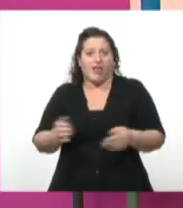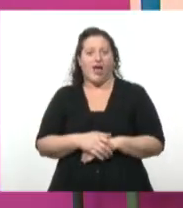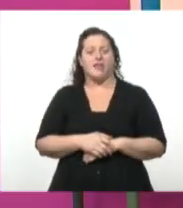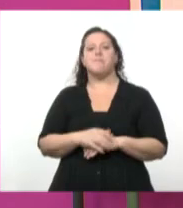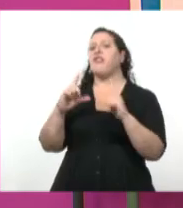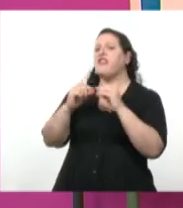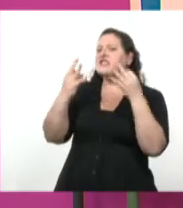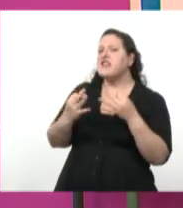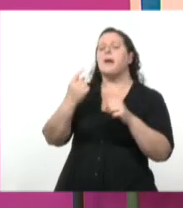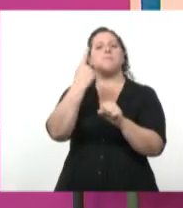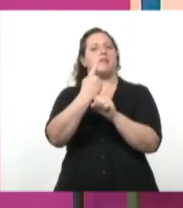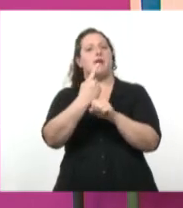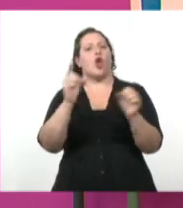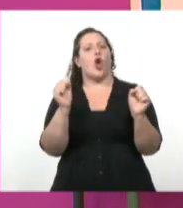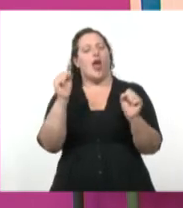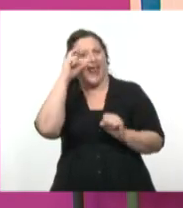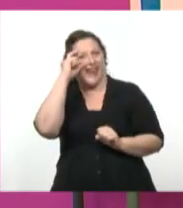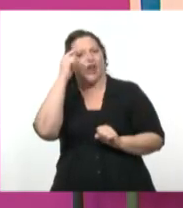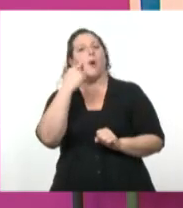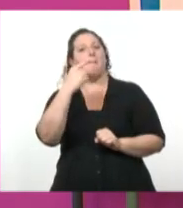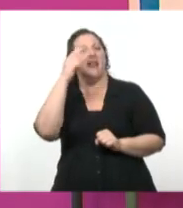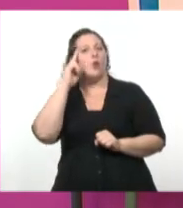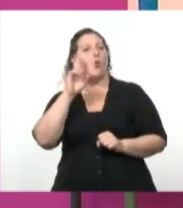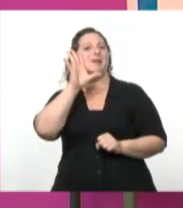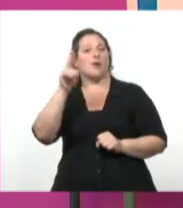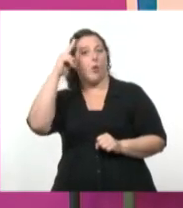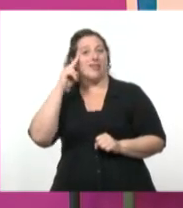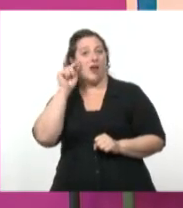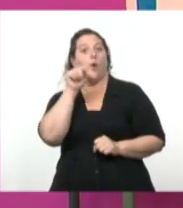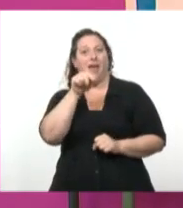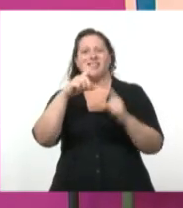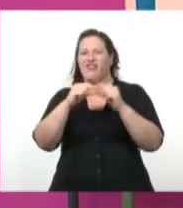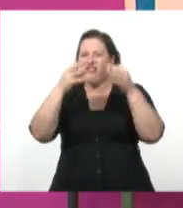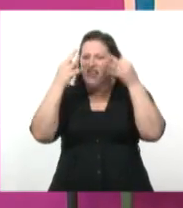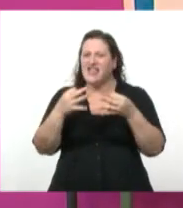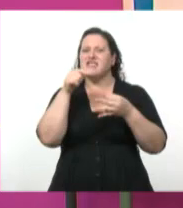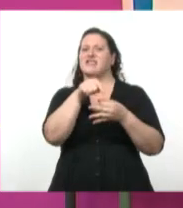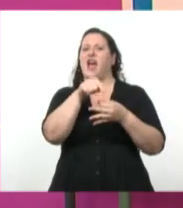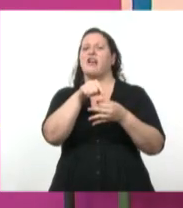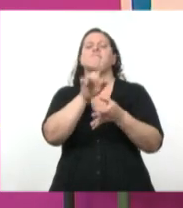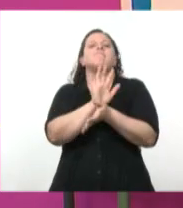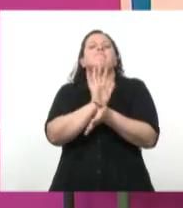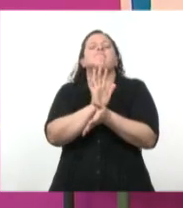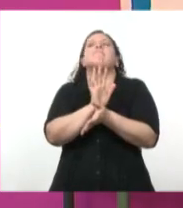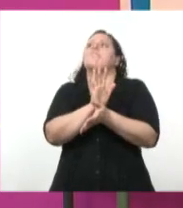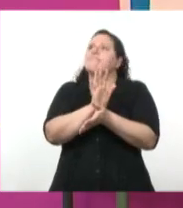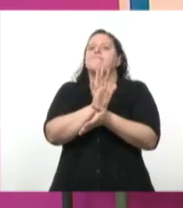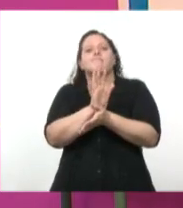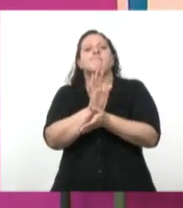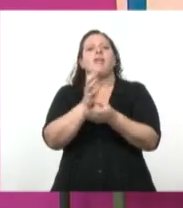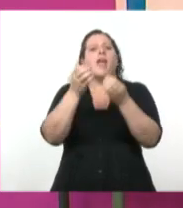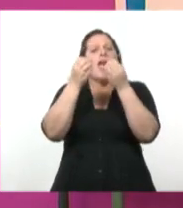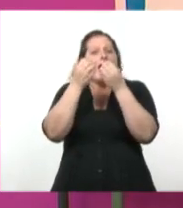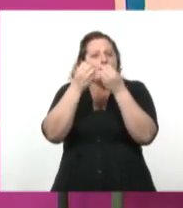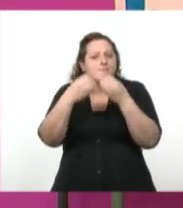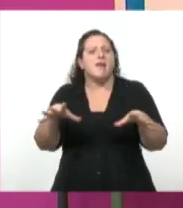1959 es la fecha en la que se produce, digamos, la entrada de los revolucionarios